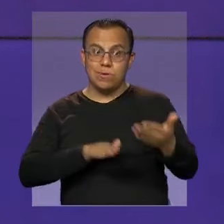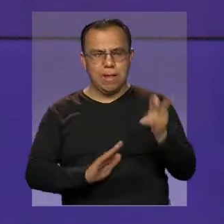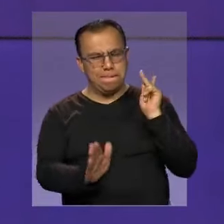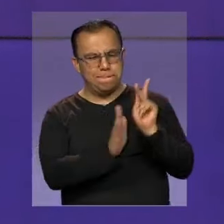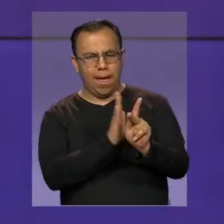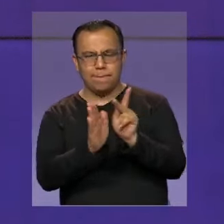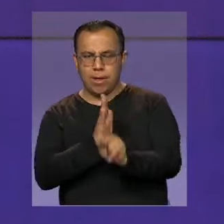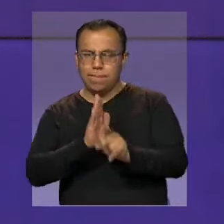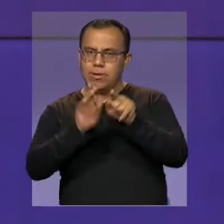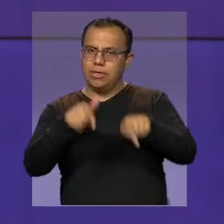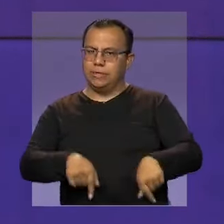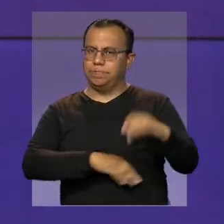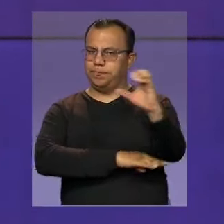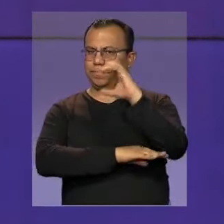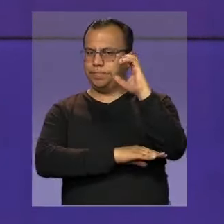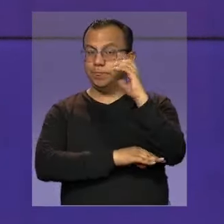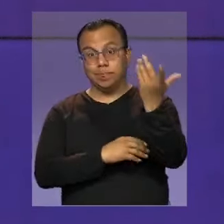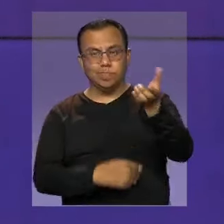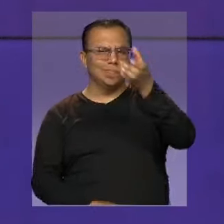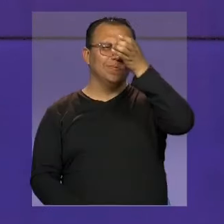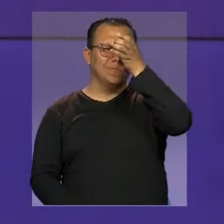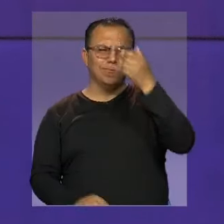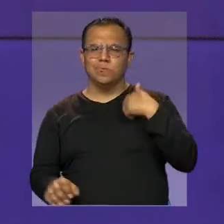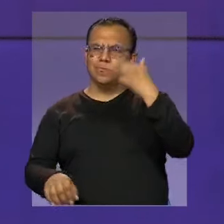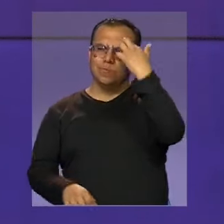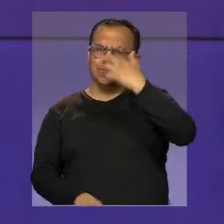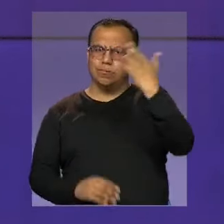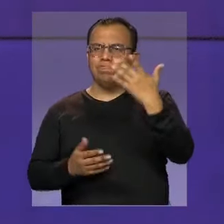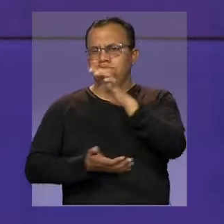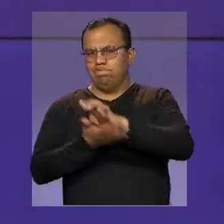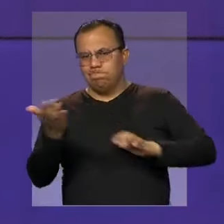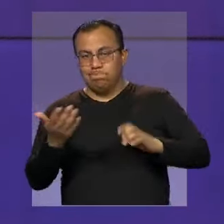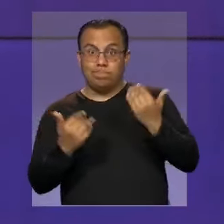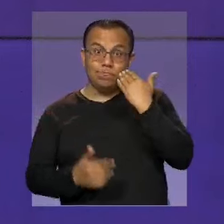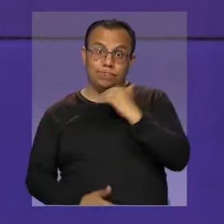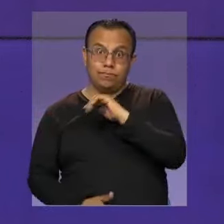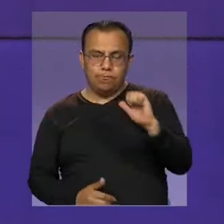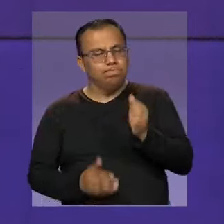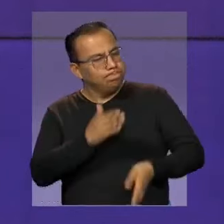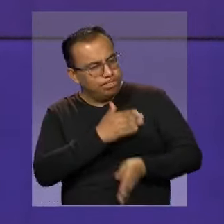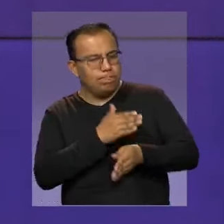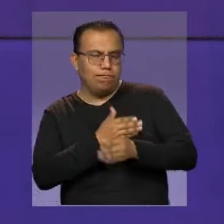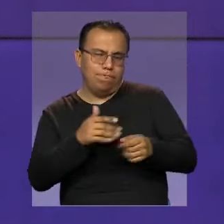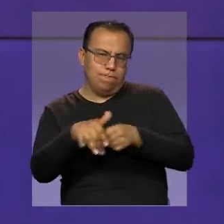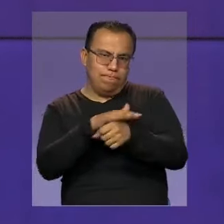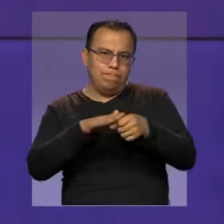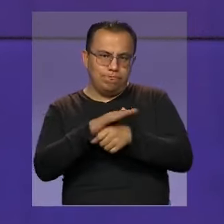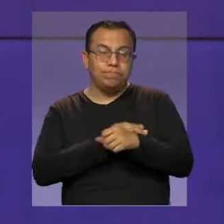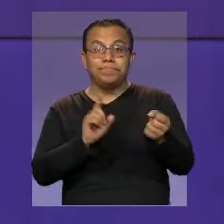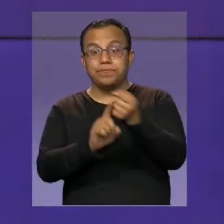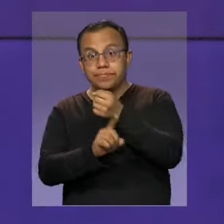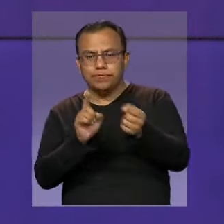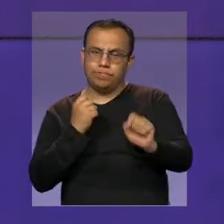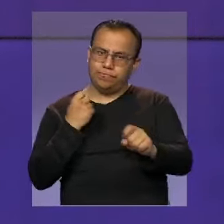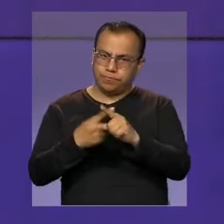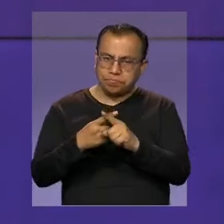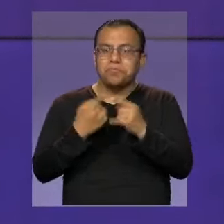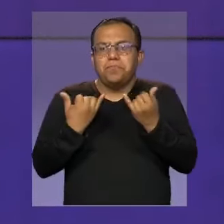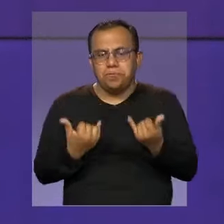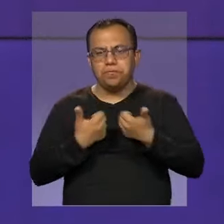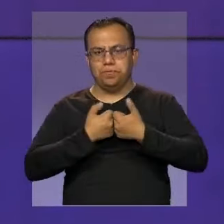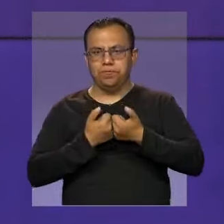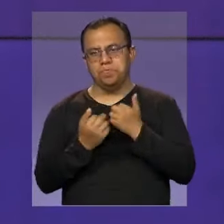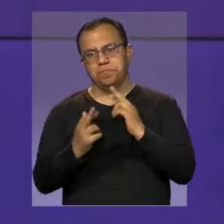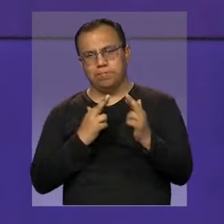feminicidios en Colombia. Expertos explican cómo evitar que más mujeres sigan siendo agredidas por su pareja o expareja sentimental.